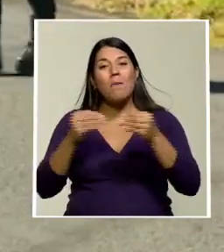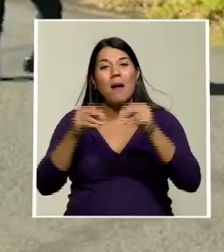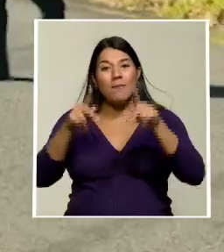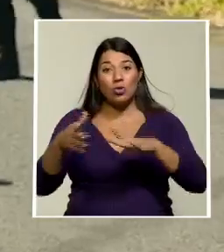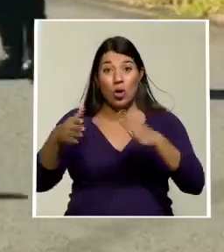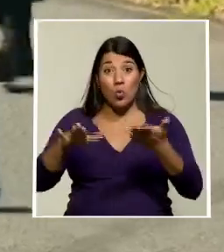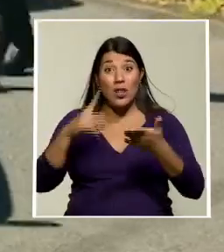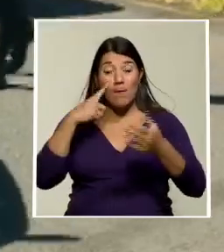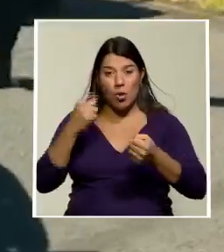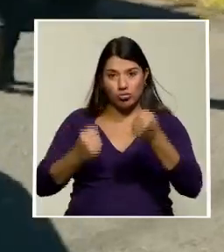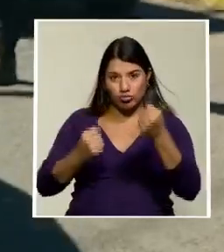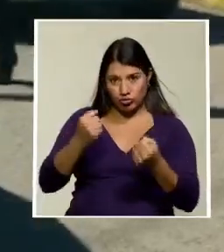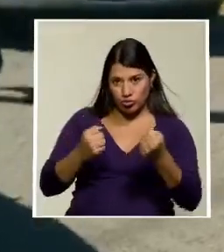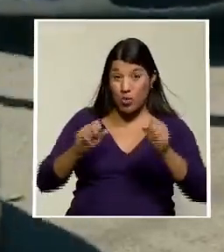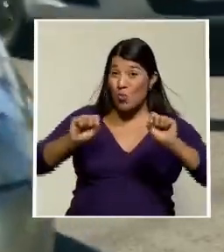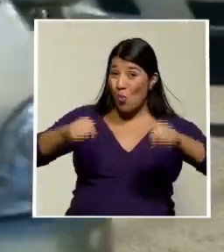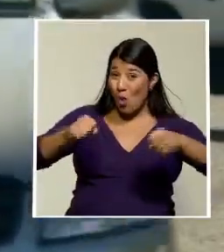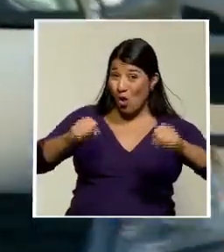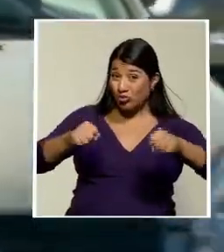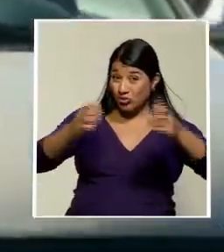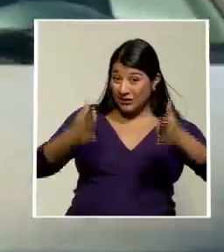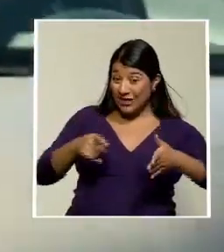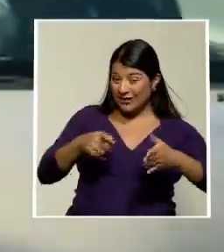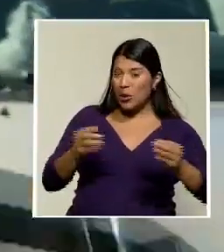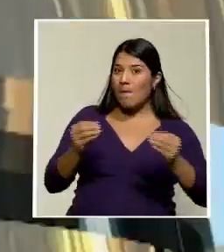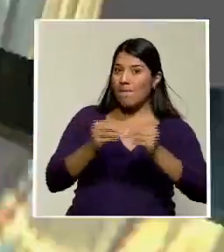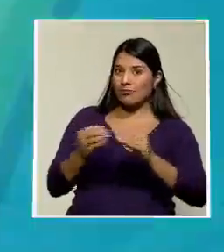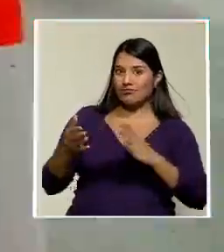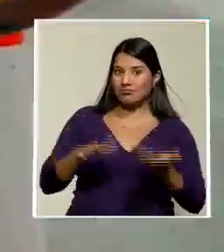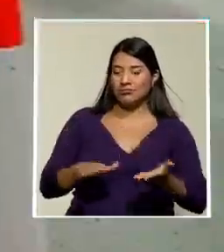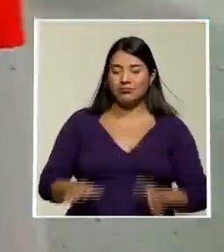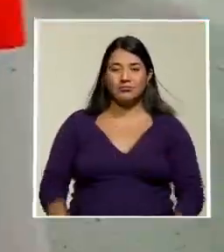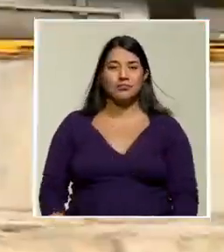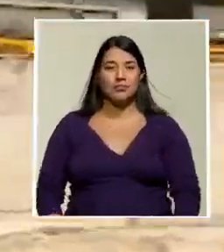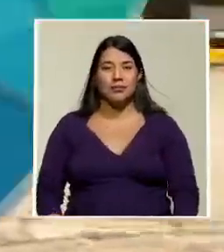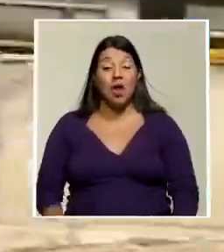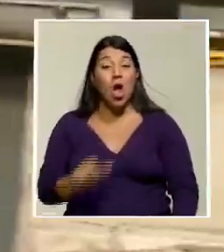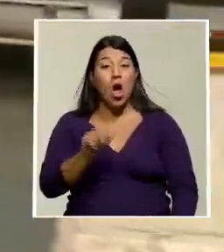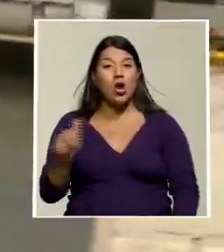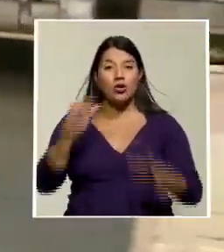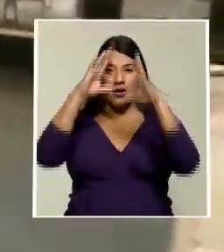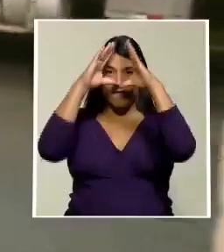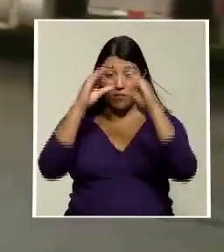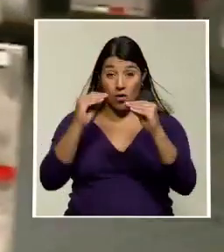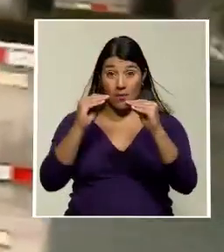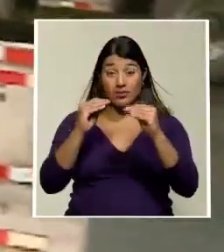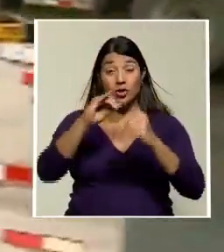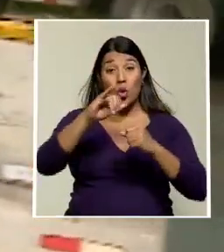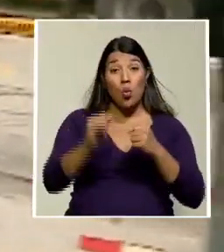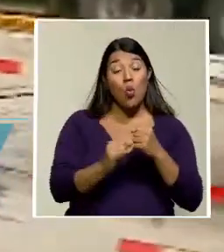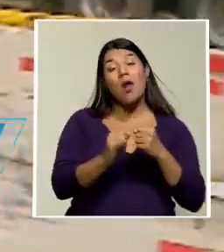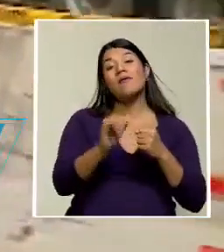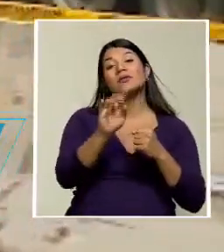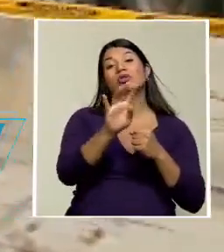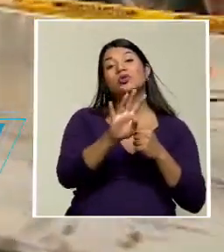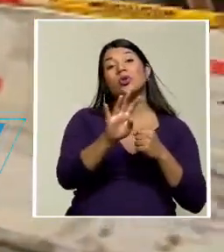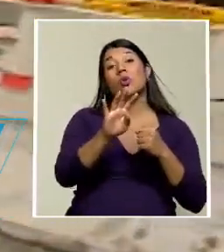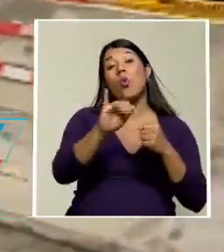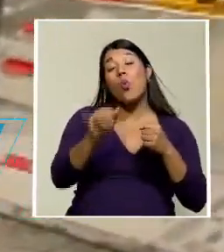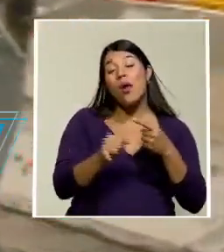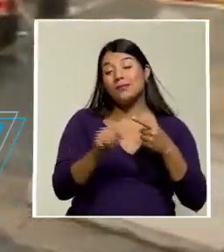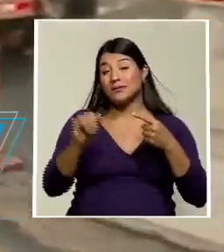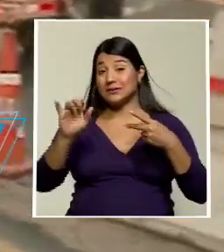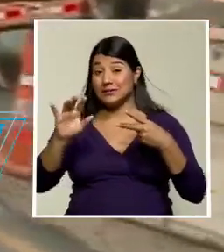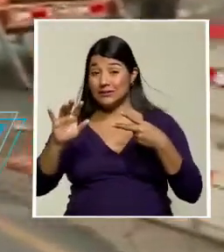recuerda que los motociclistas siguen siendo quienes más mueren en carretera. En otras informaciones, del jueves 4 al viernes 5 de